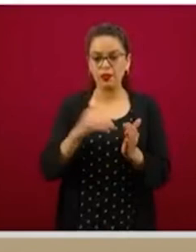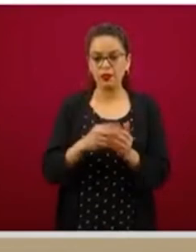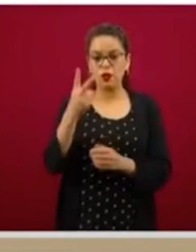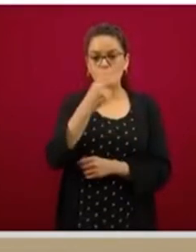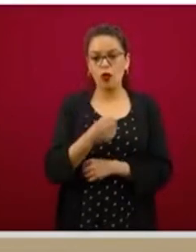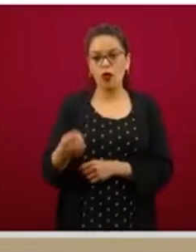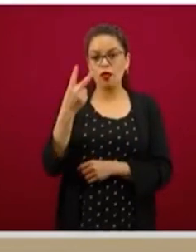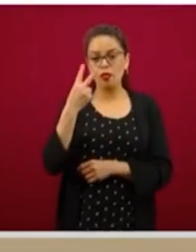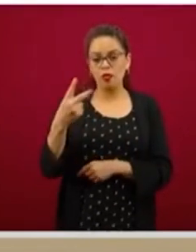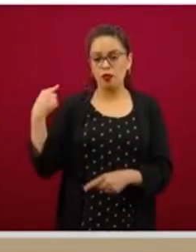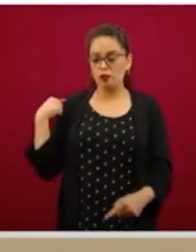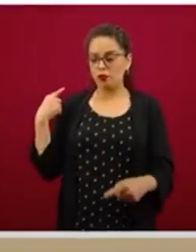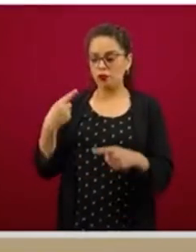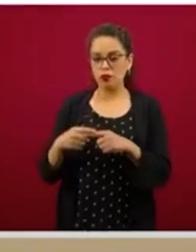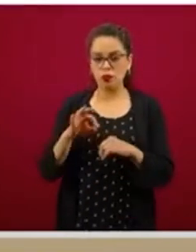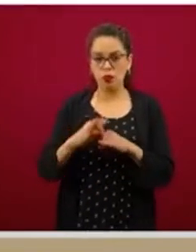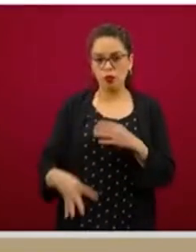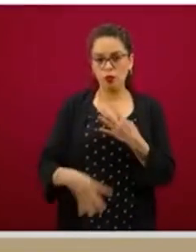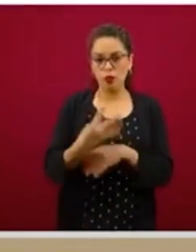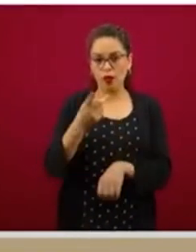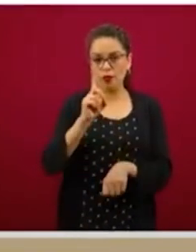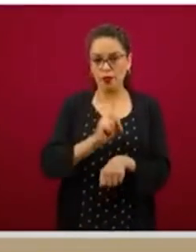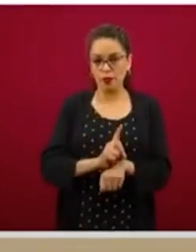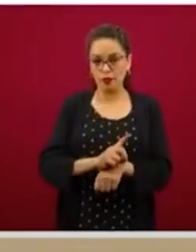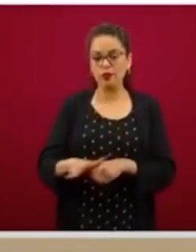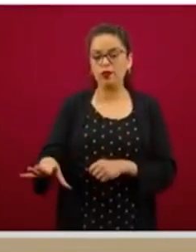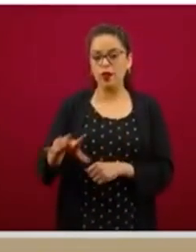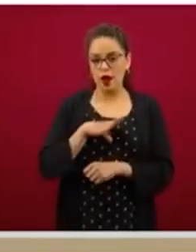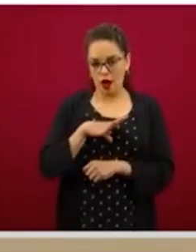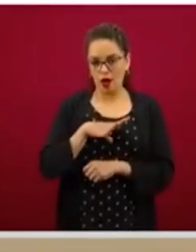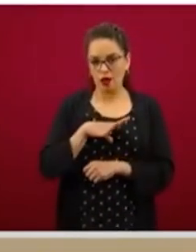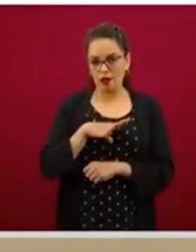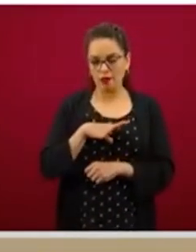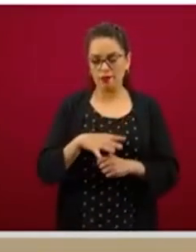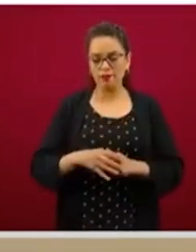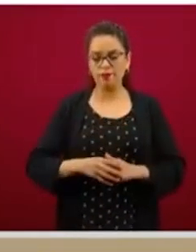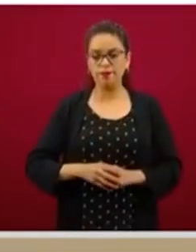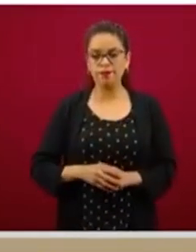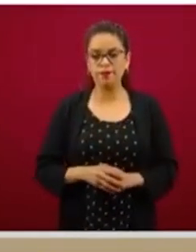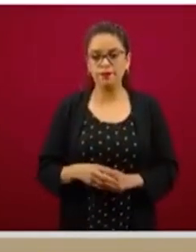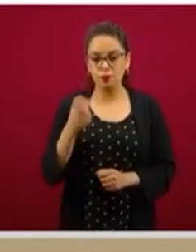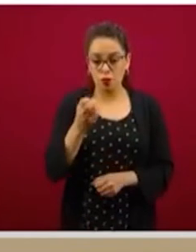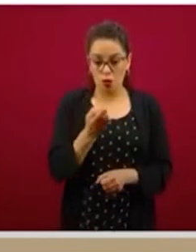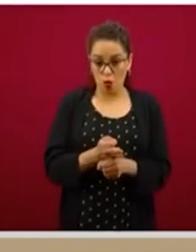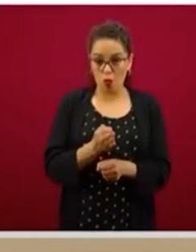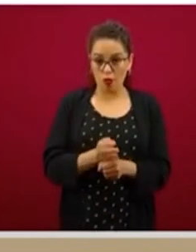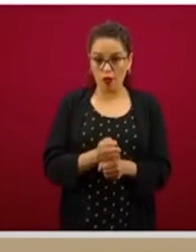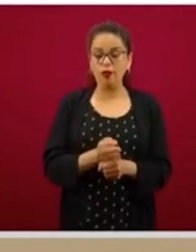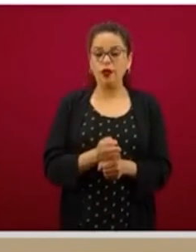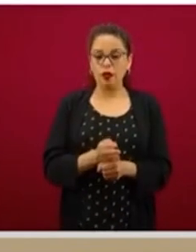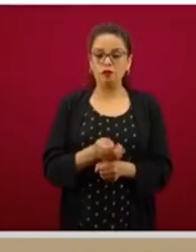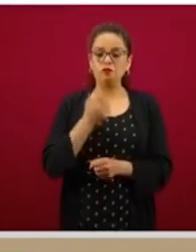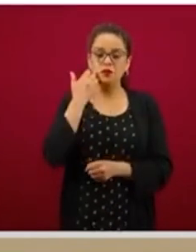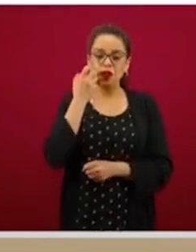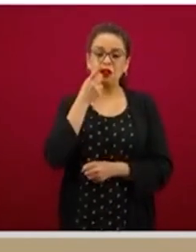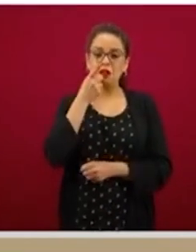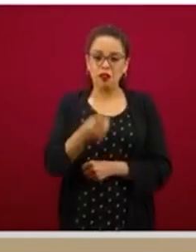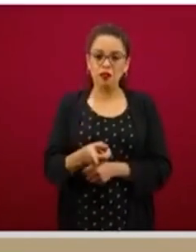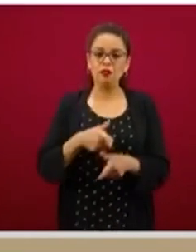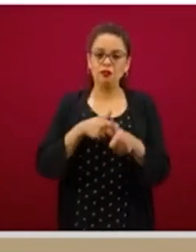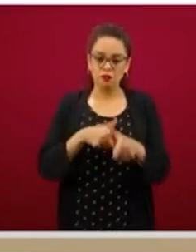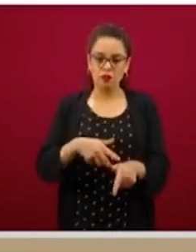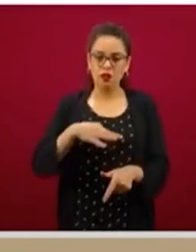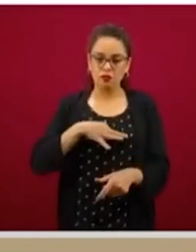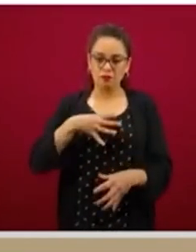tenido en los últimos 14 días, por lo tanto, son el elemento que en este momento contribuye a la transmisión de COVID